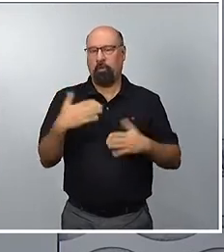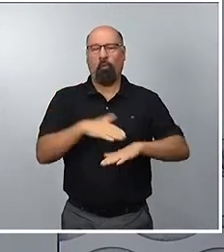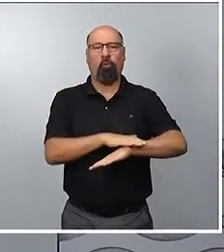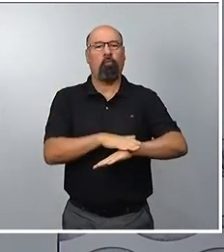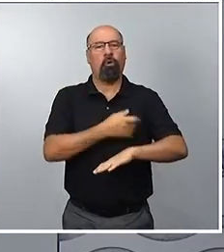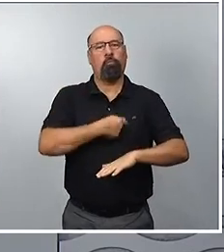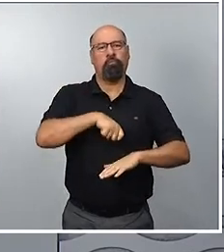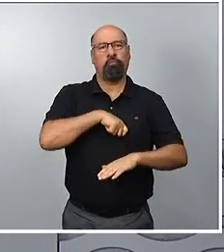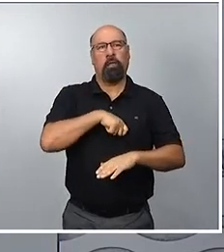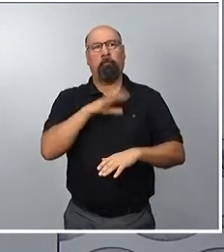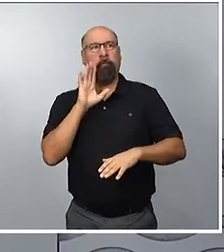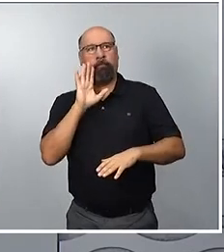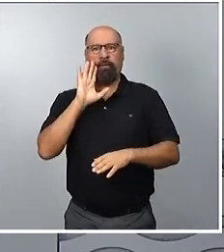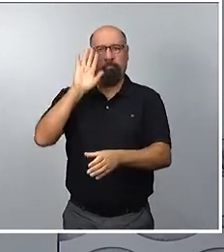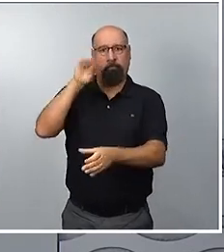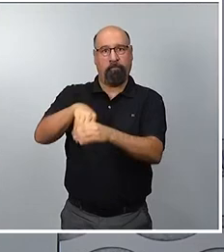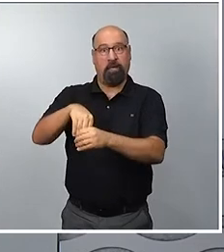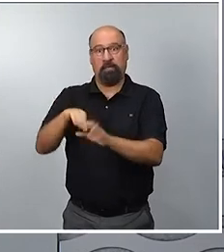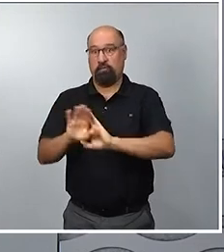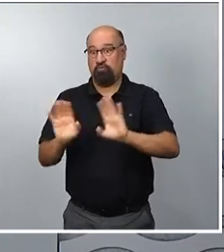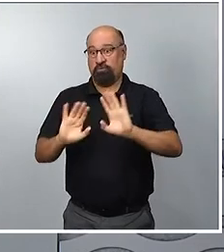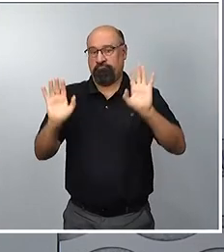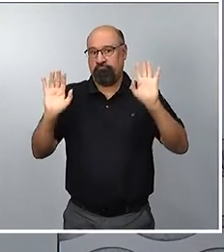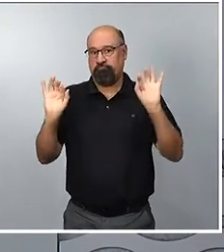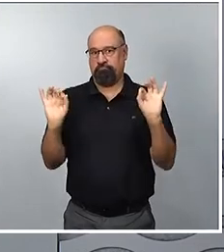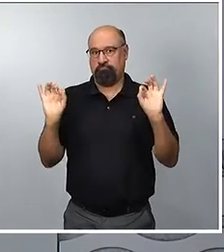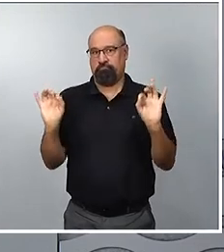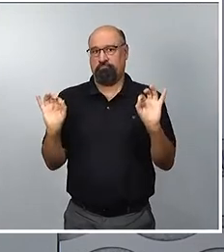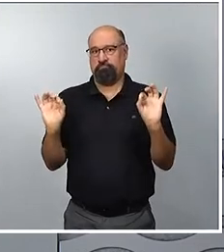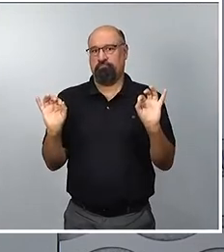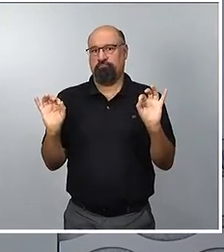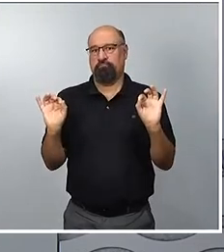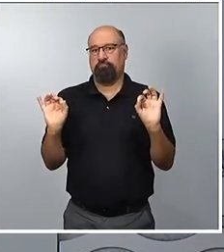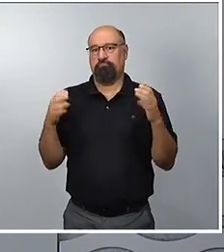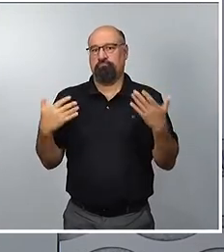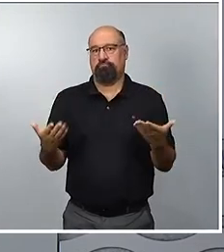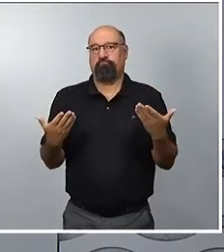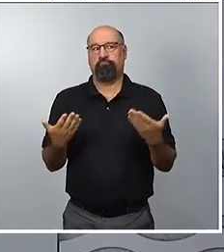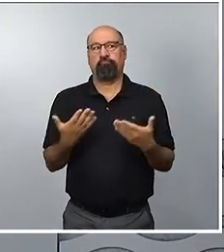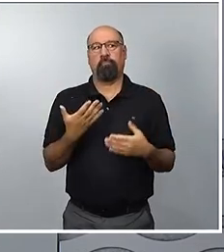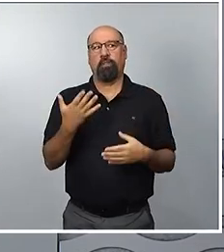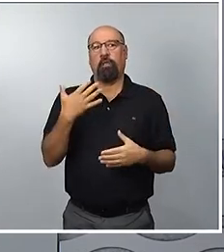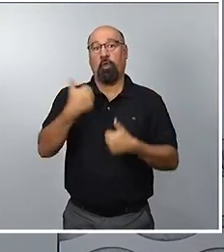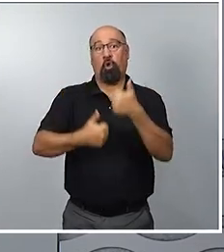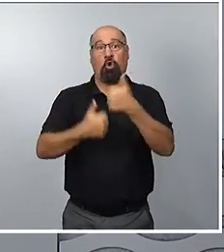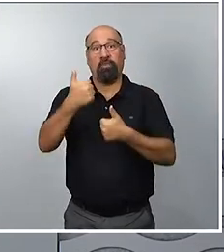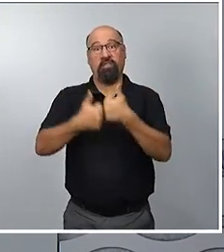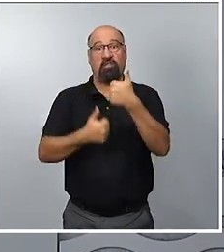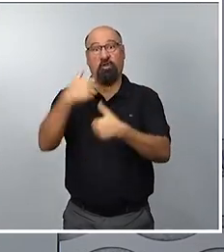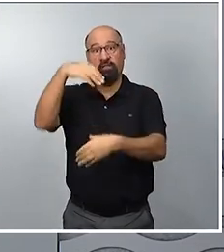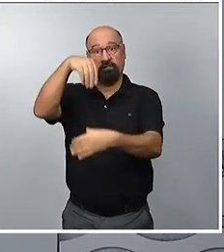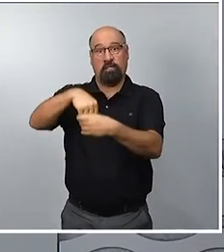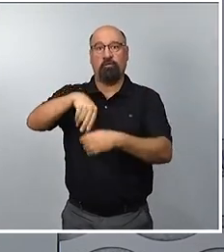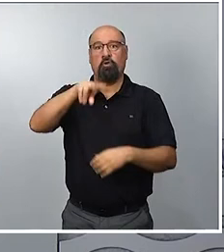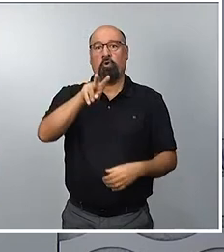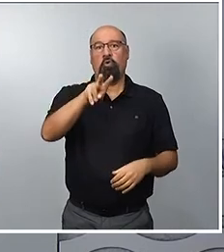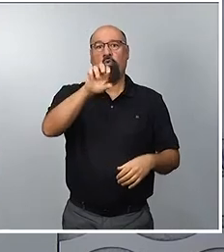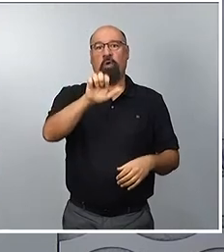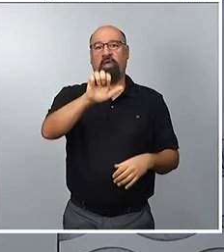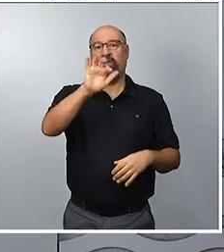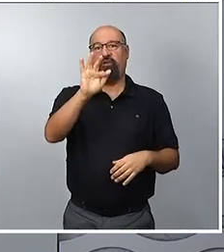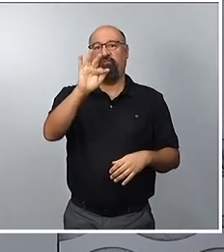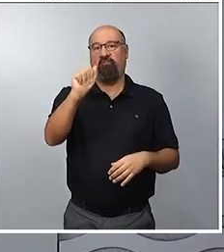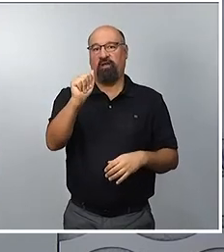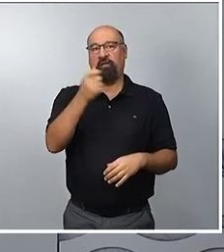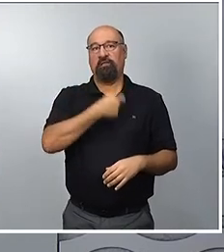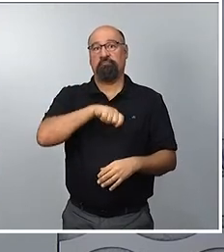interfiriendo y, por lo tanto, suspendiendo la presencia de España en las competiciones de la UEFA. La UEFA no solo no